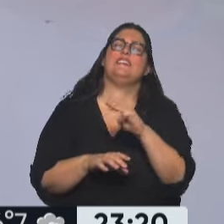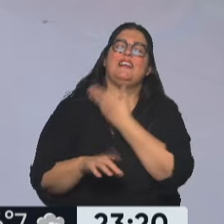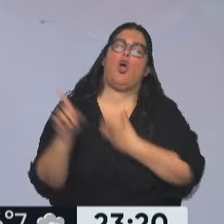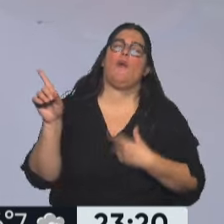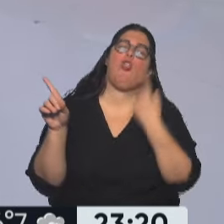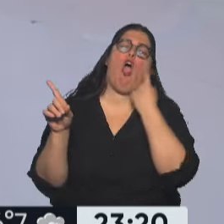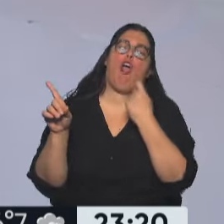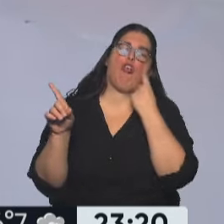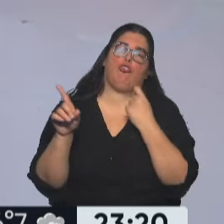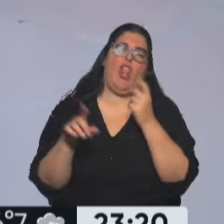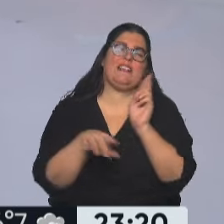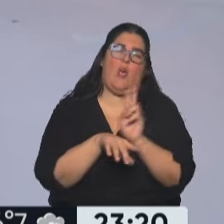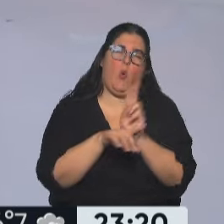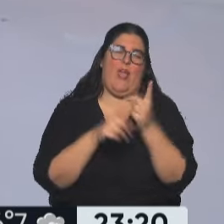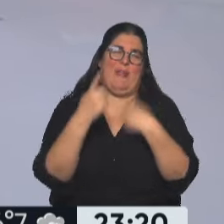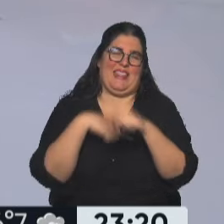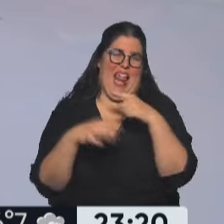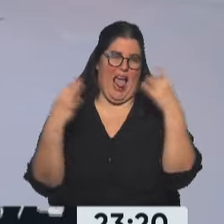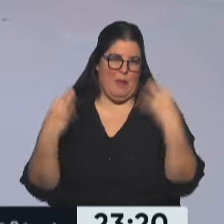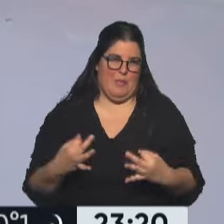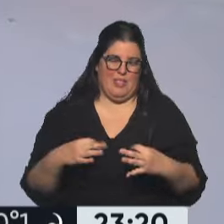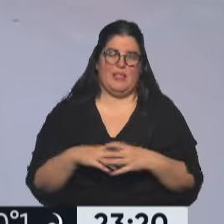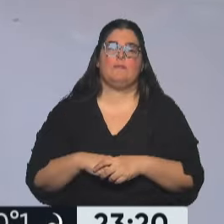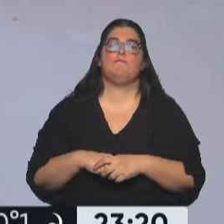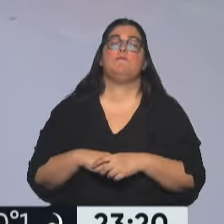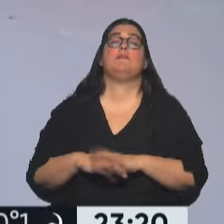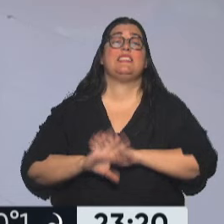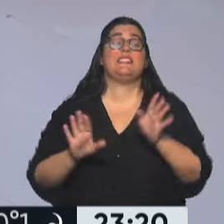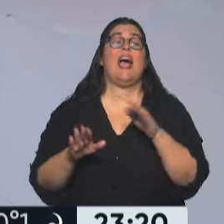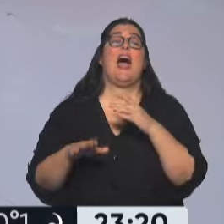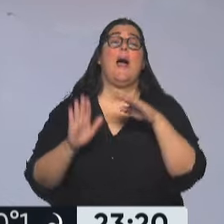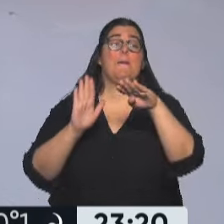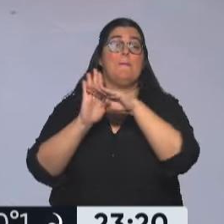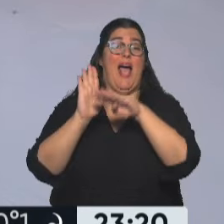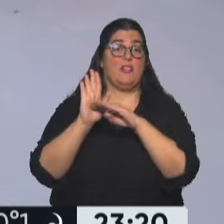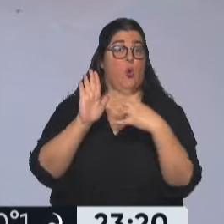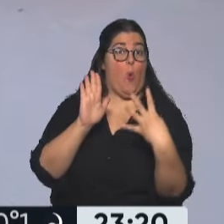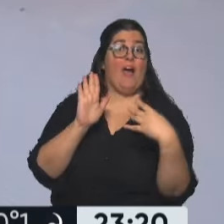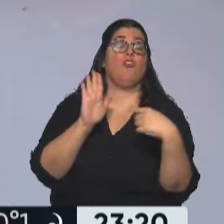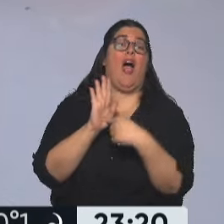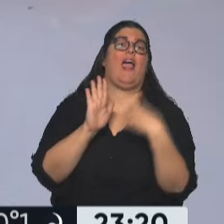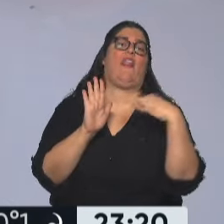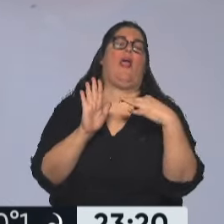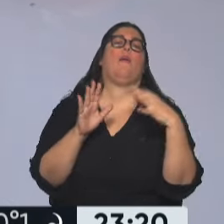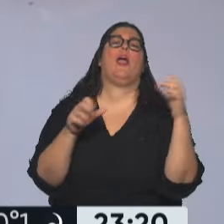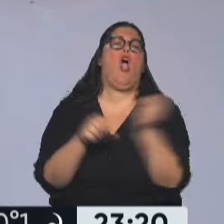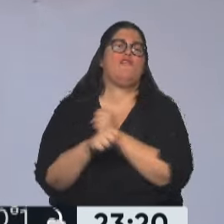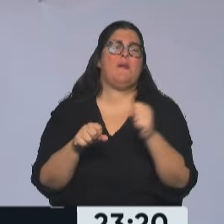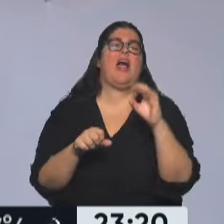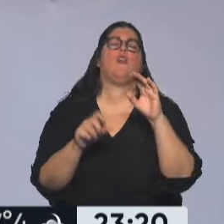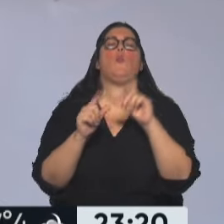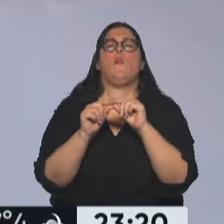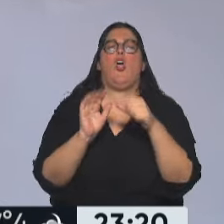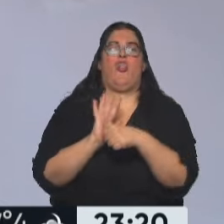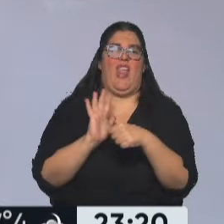para este trámite. Y una vez que estés en ese paso, vas a tener que confirmar tu DNI a partir del número de trámite